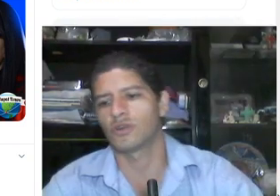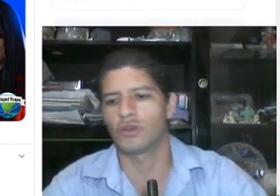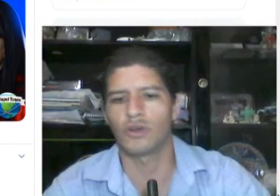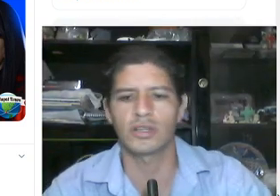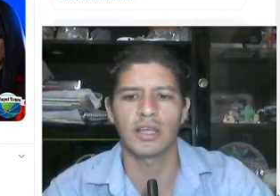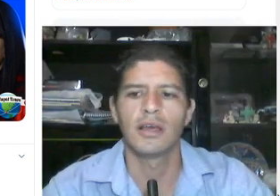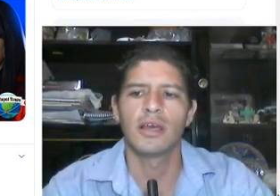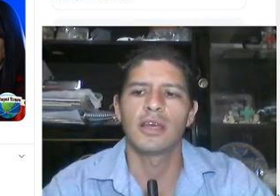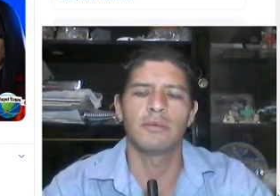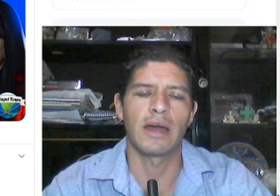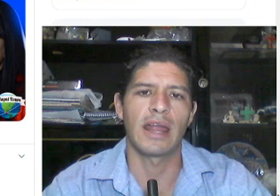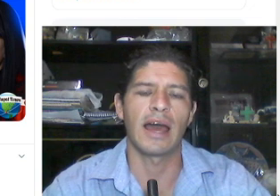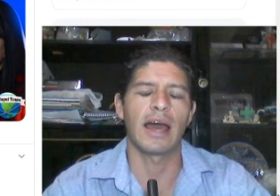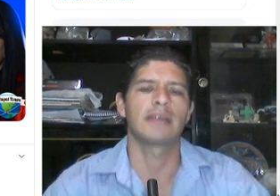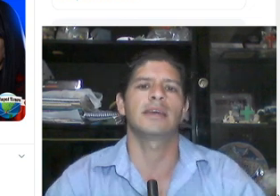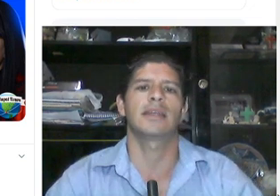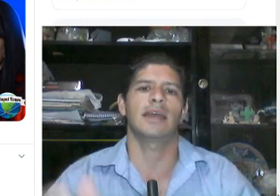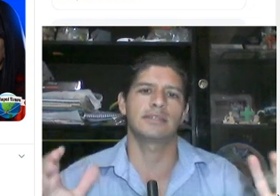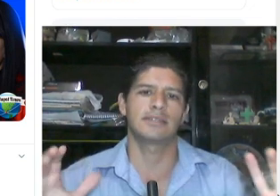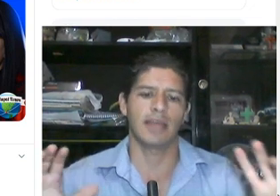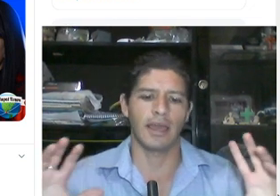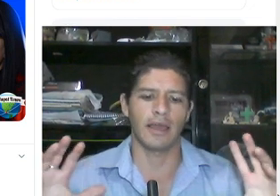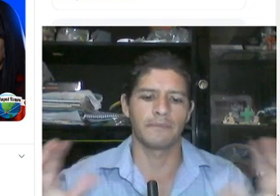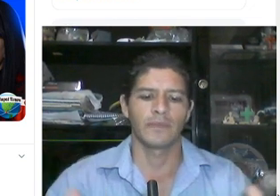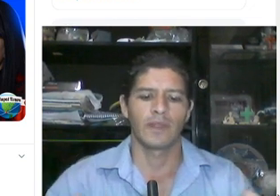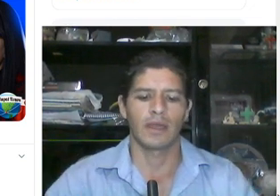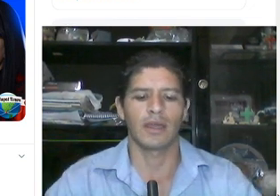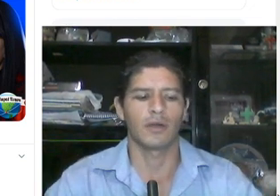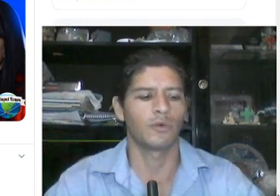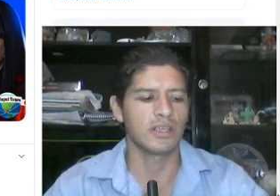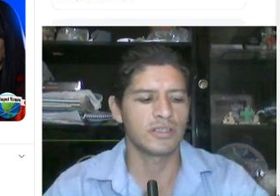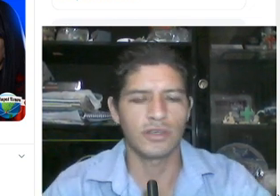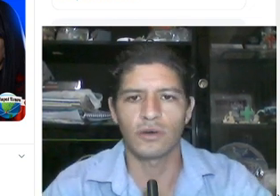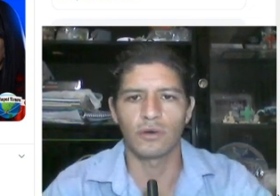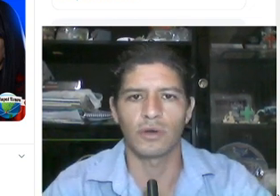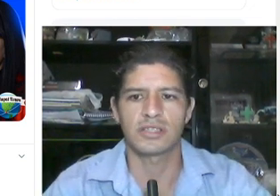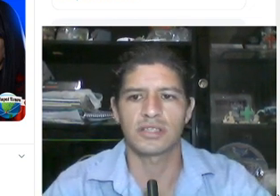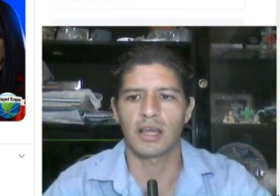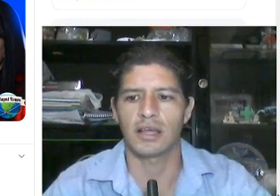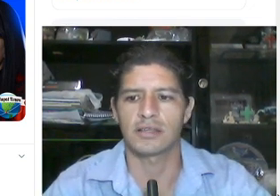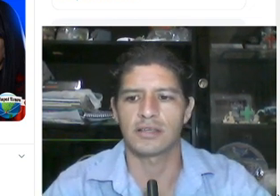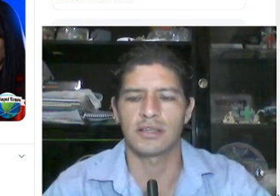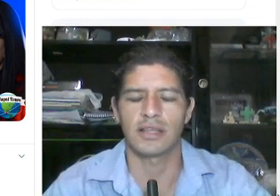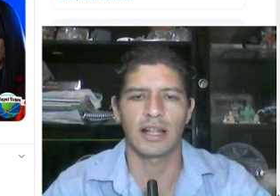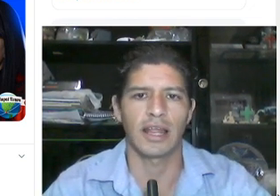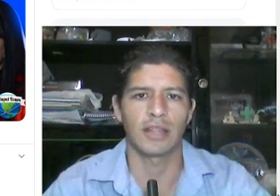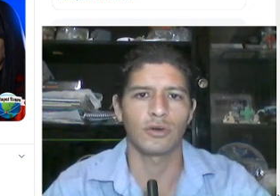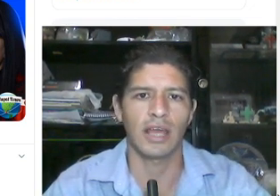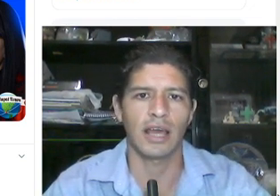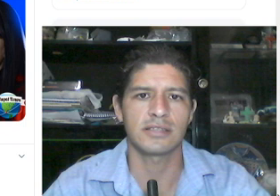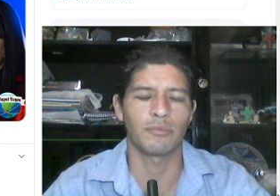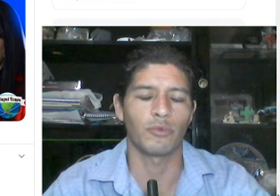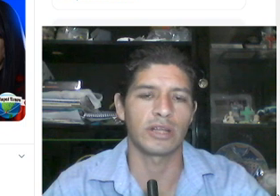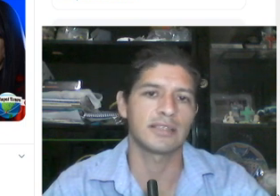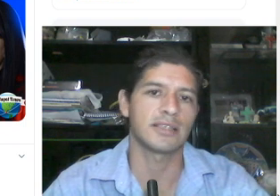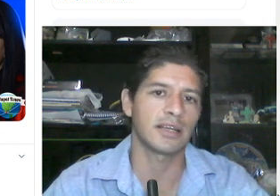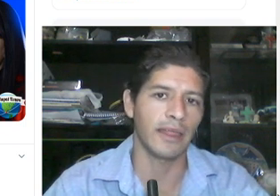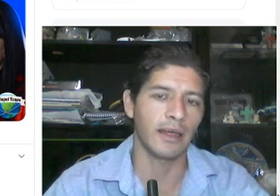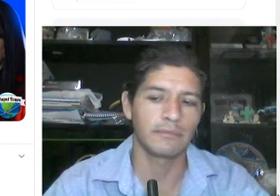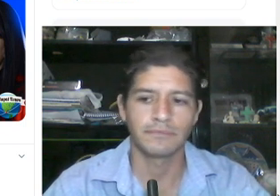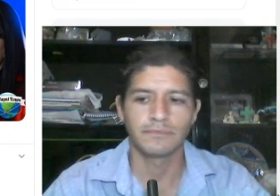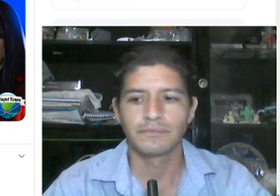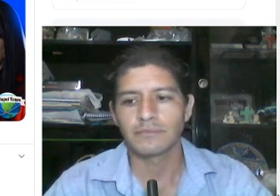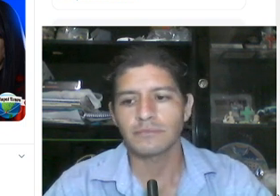al reclusorio norte y van a hacer este juicio o estas declaratorias a puerta